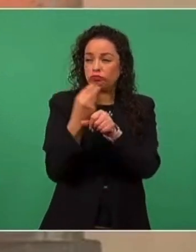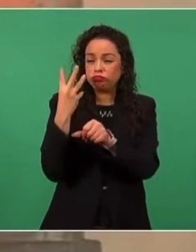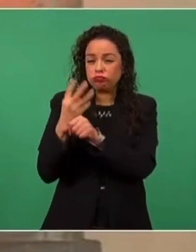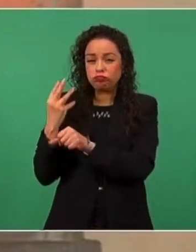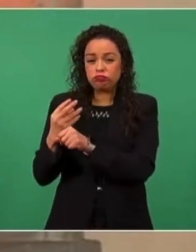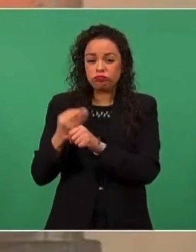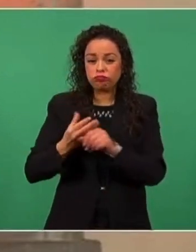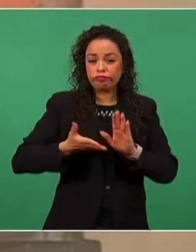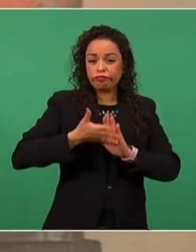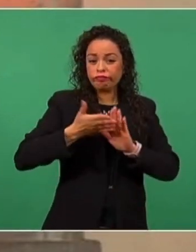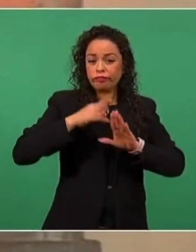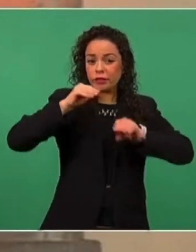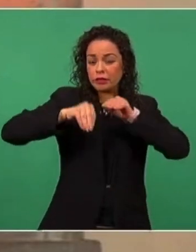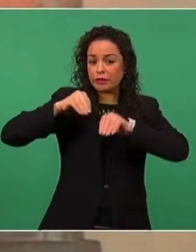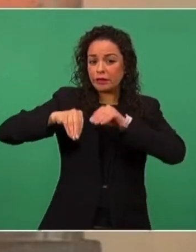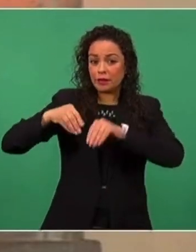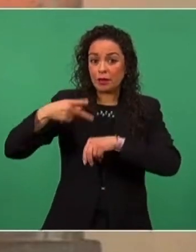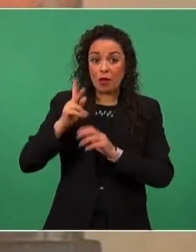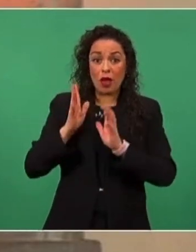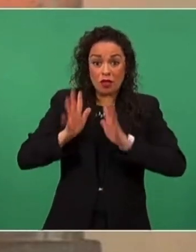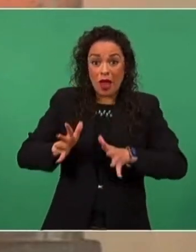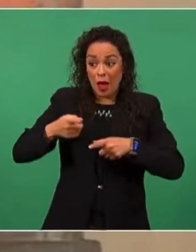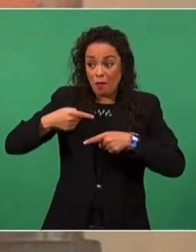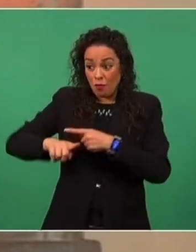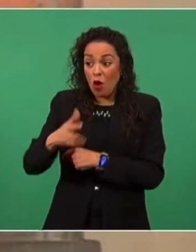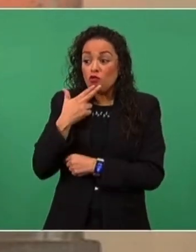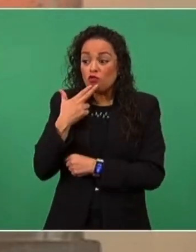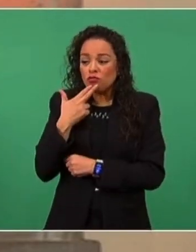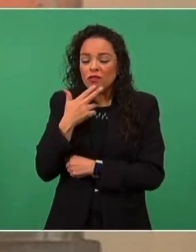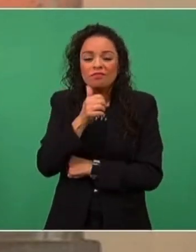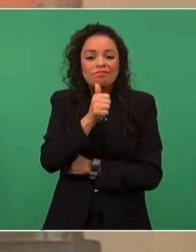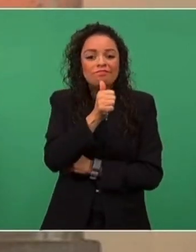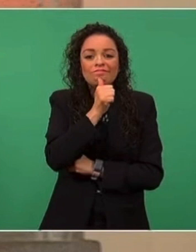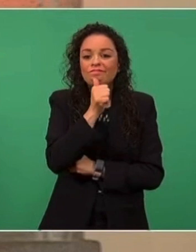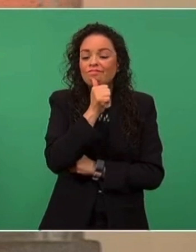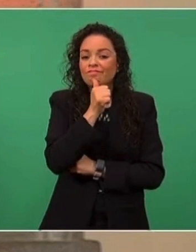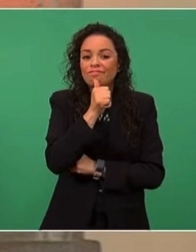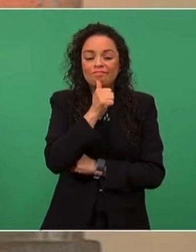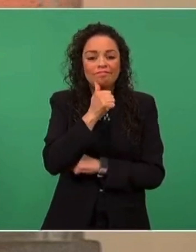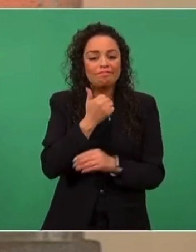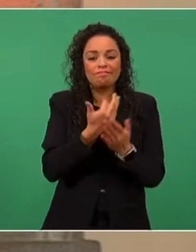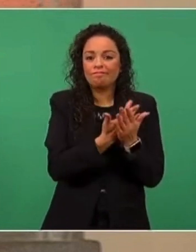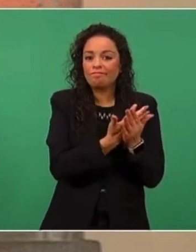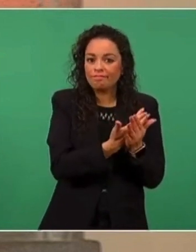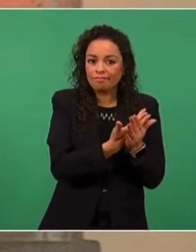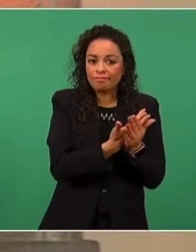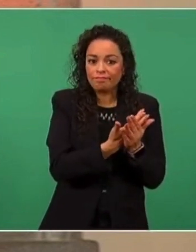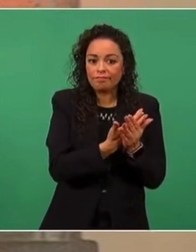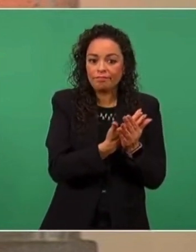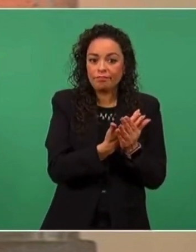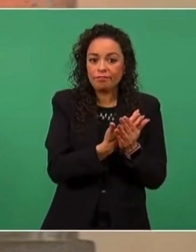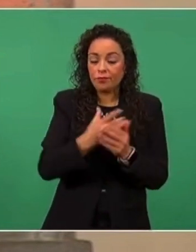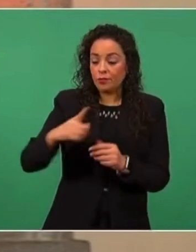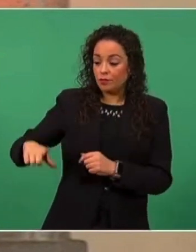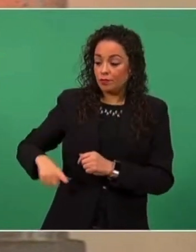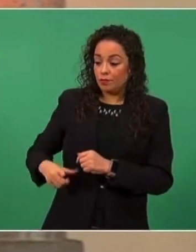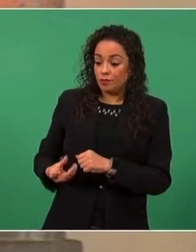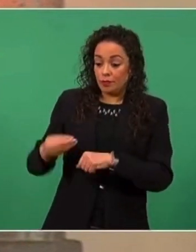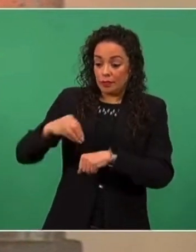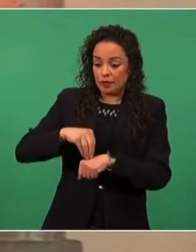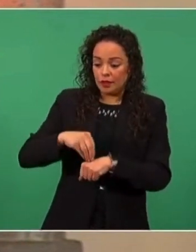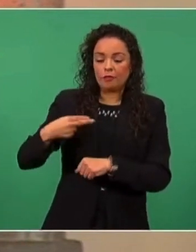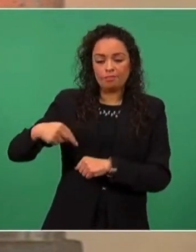pero no se pudieron arrancar. En esta administración continuamos con nuestros